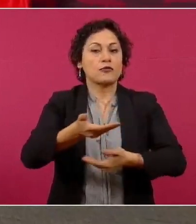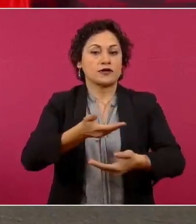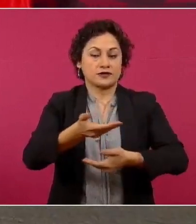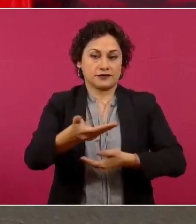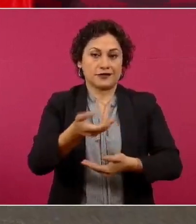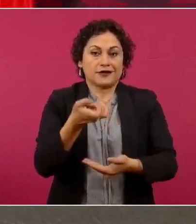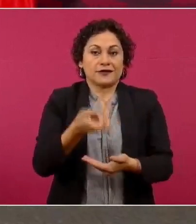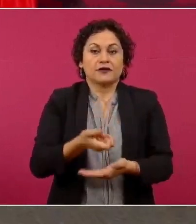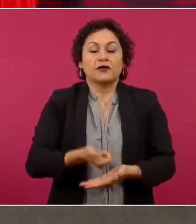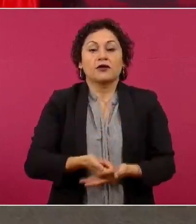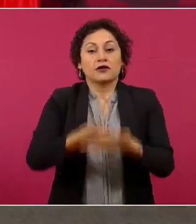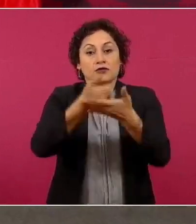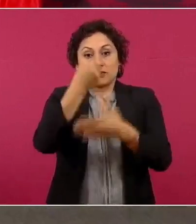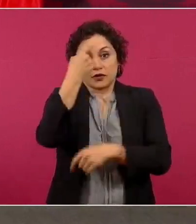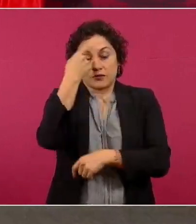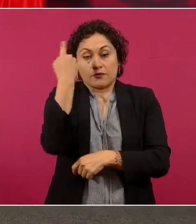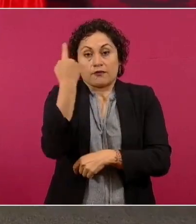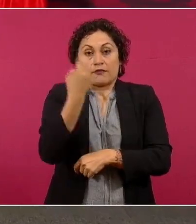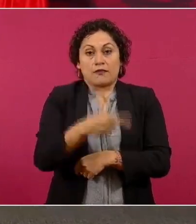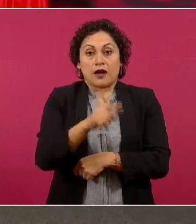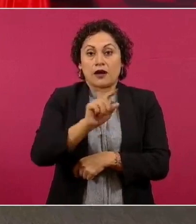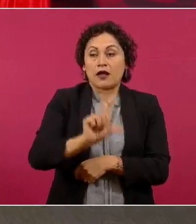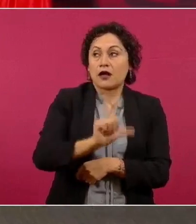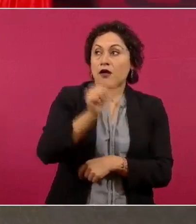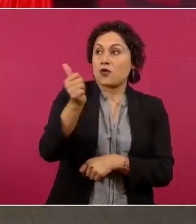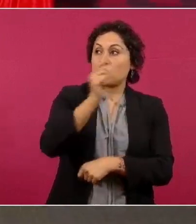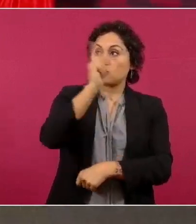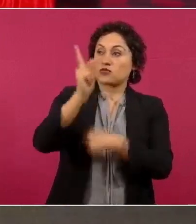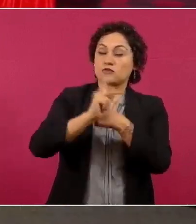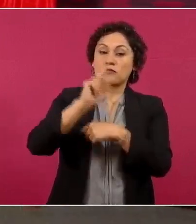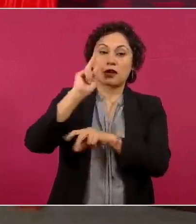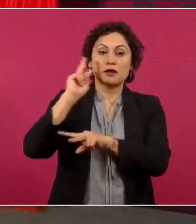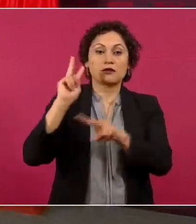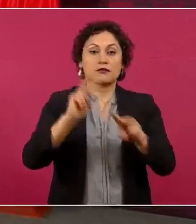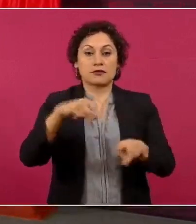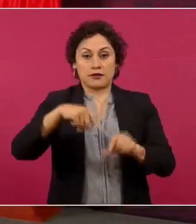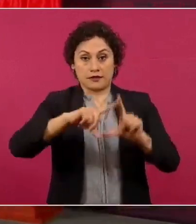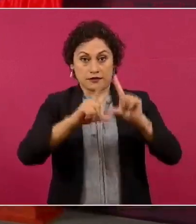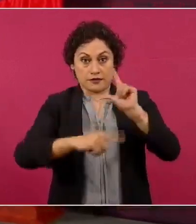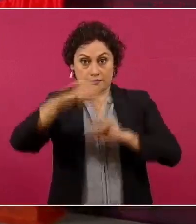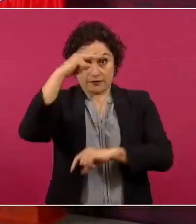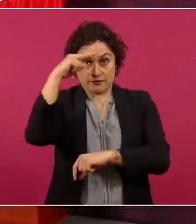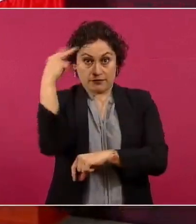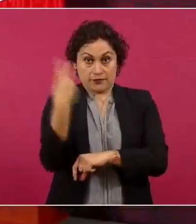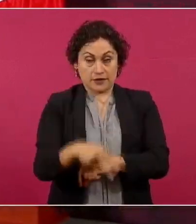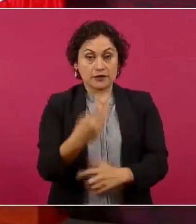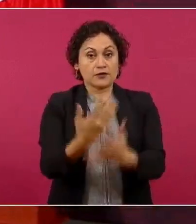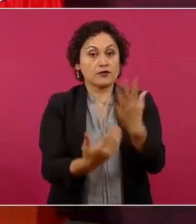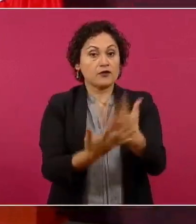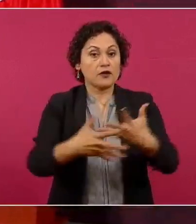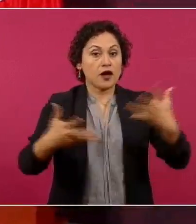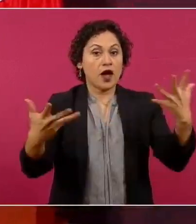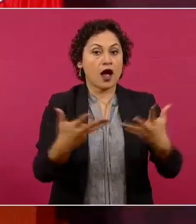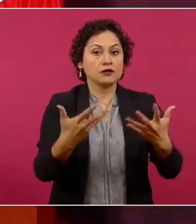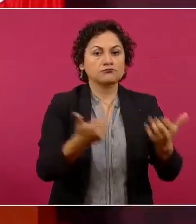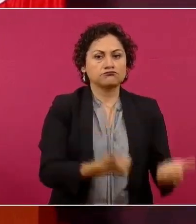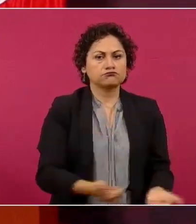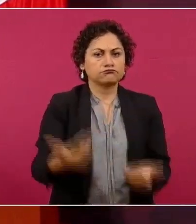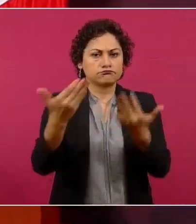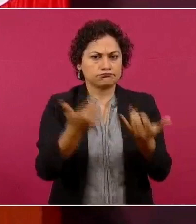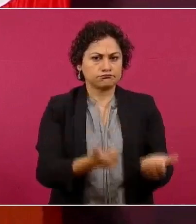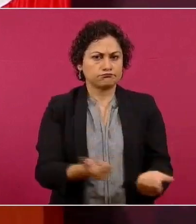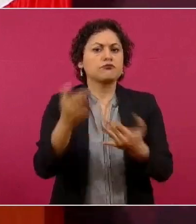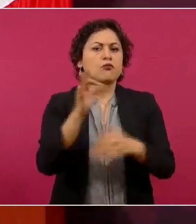manifestaron que existen condiciones inmejorables para que México crezca más que otros países, por lo que se está convirtiendo en una potencia económica con dimensión